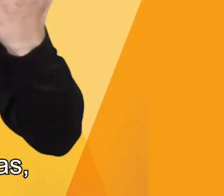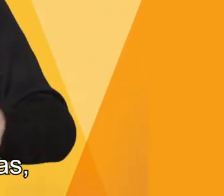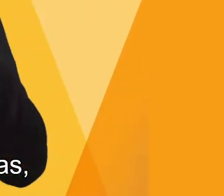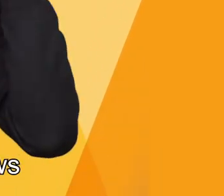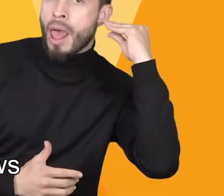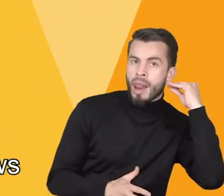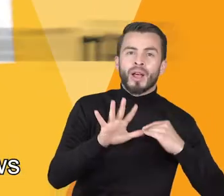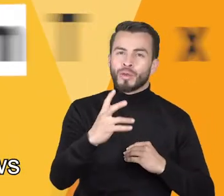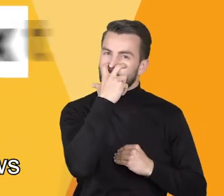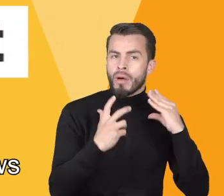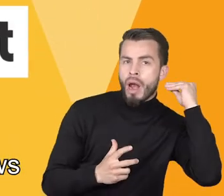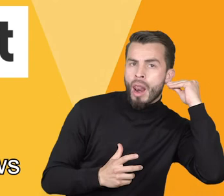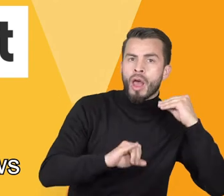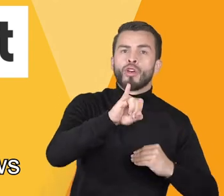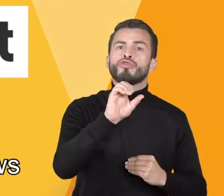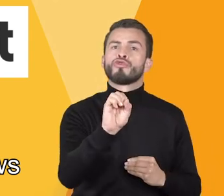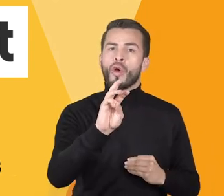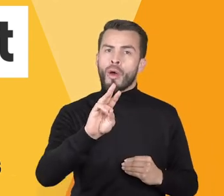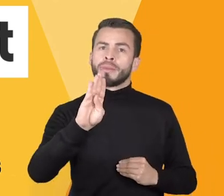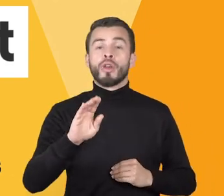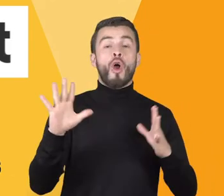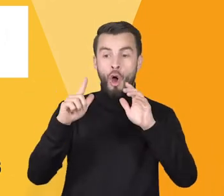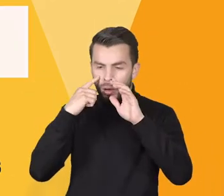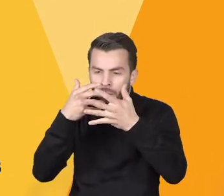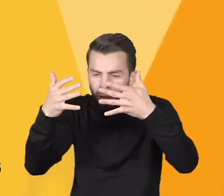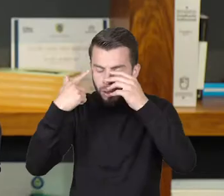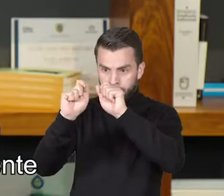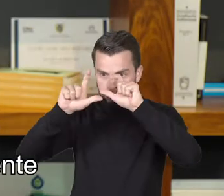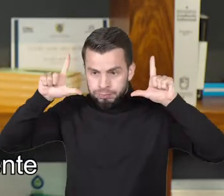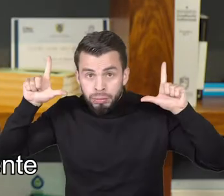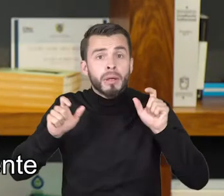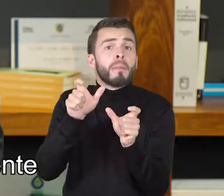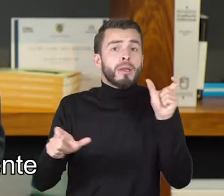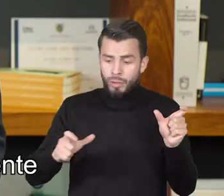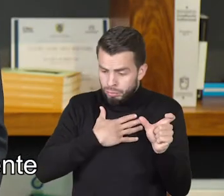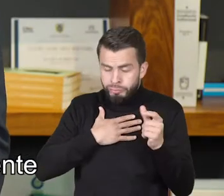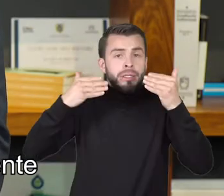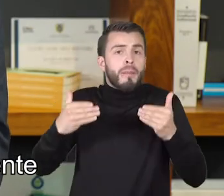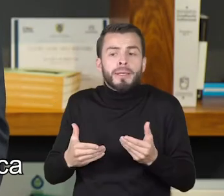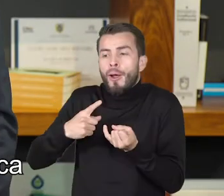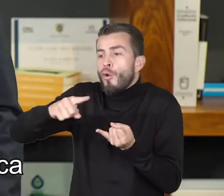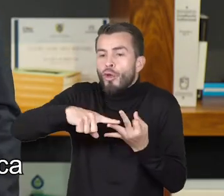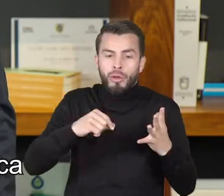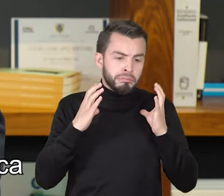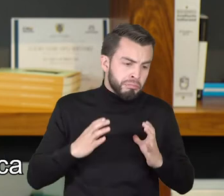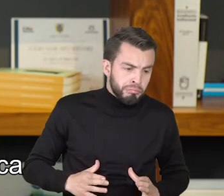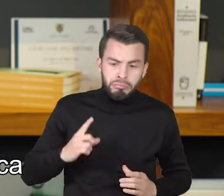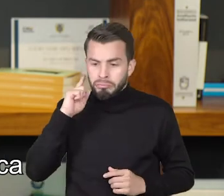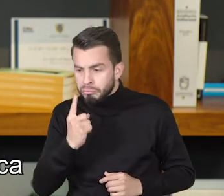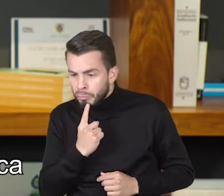lenguaje de señas, usando tecnologías como JOS o ZoomText para que todas las personas, independientemente de cualquier